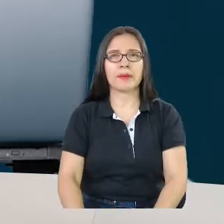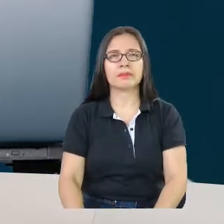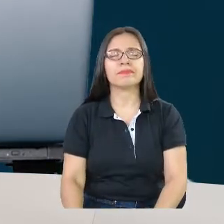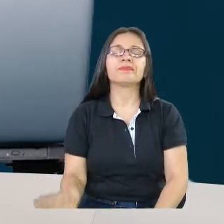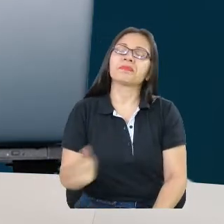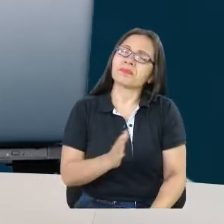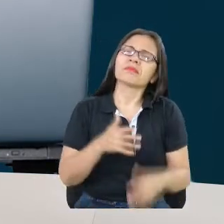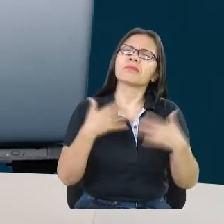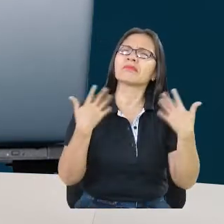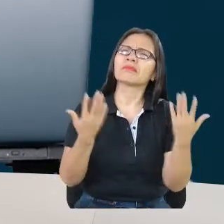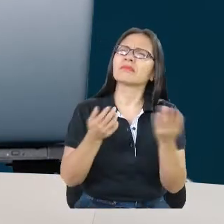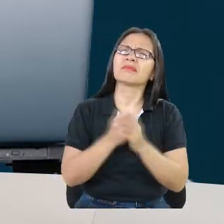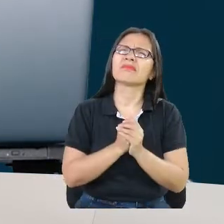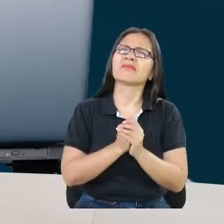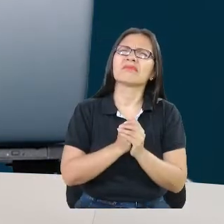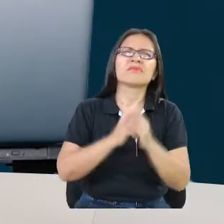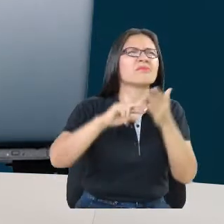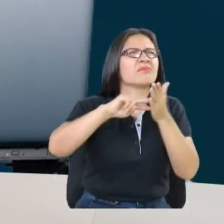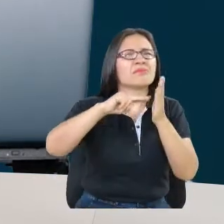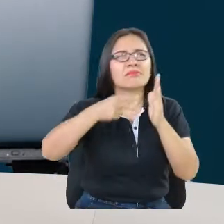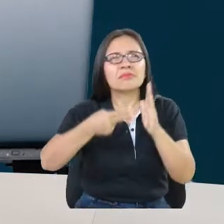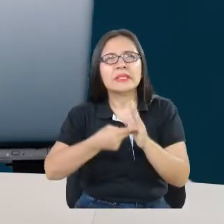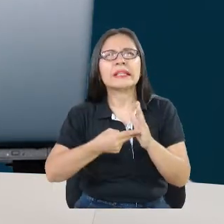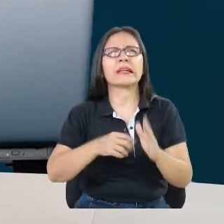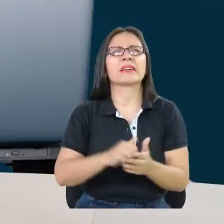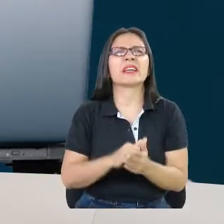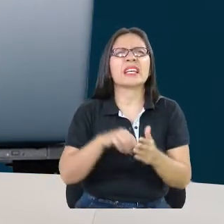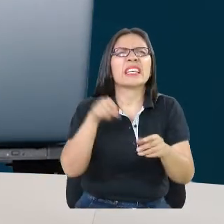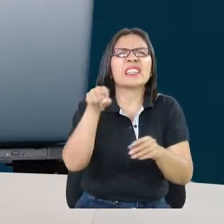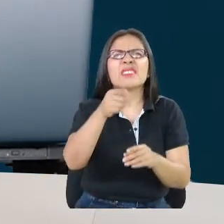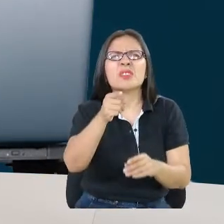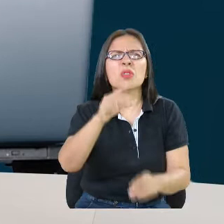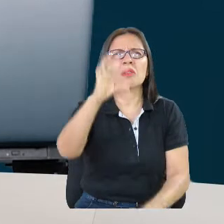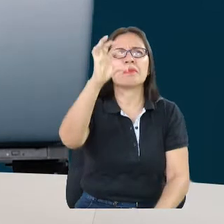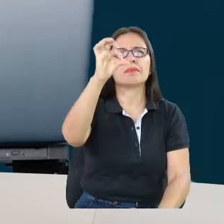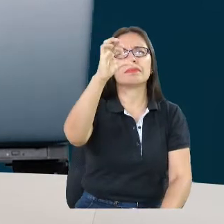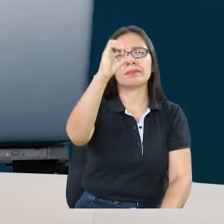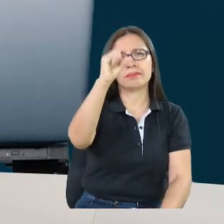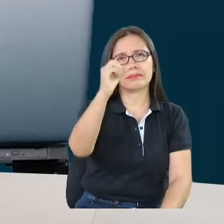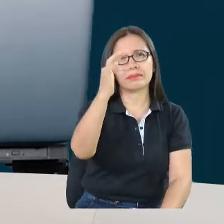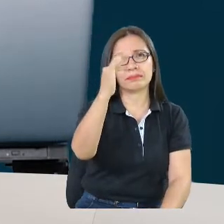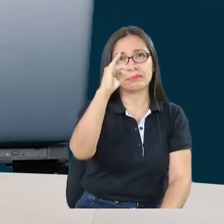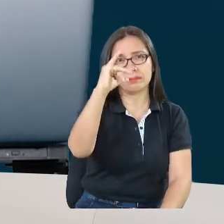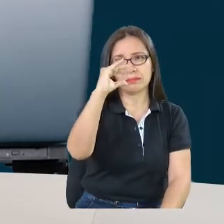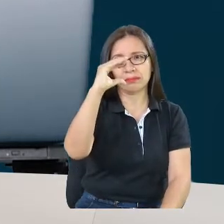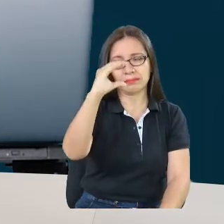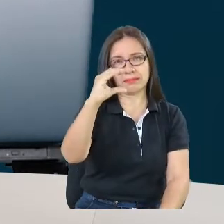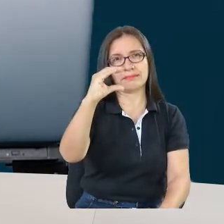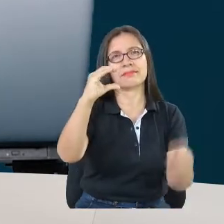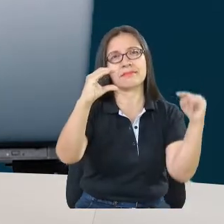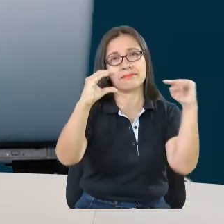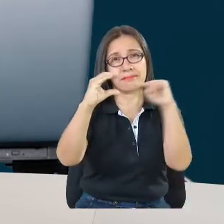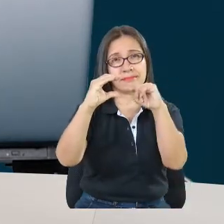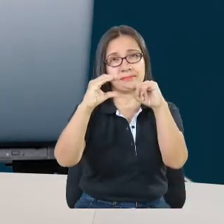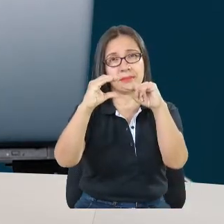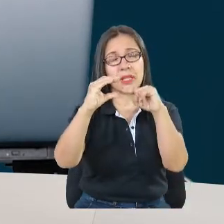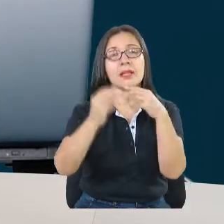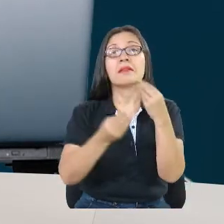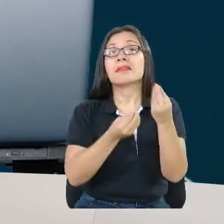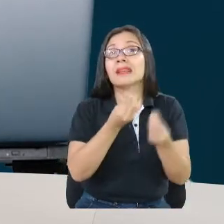es SATIC, qué entendemos por SATIC, SATIC básicamente es una apuesta por la integración estratégica de capacidades tanto